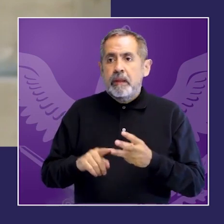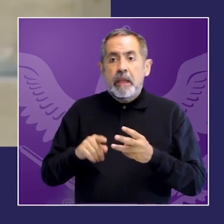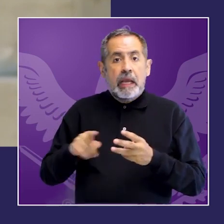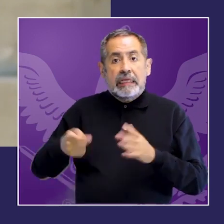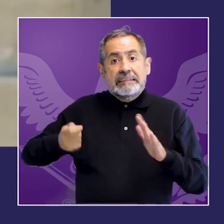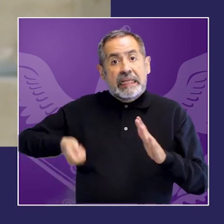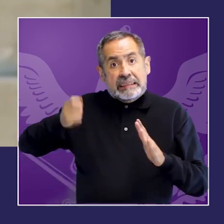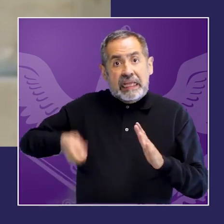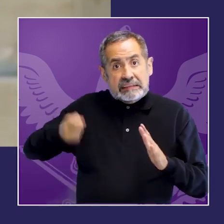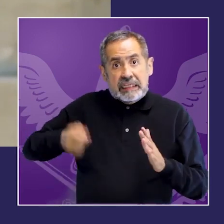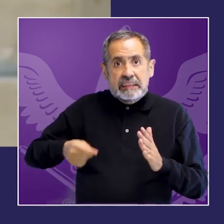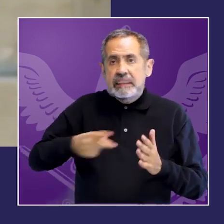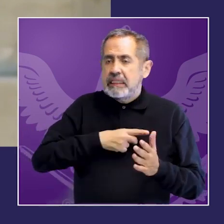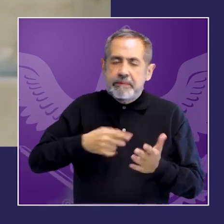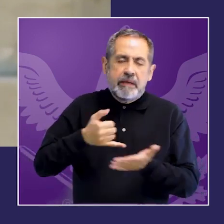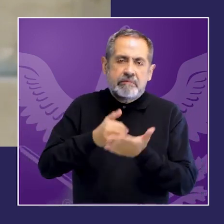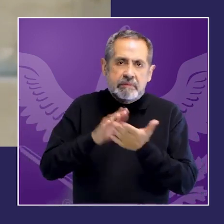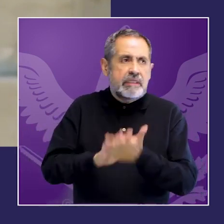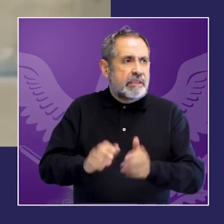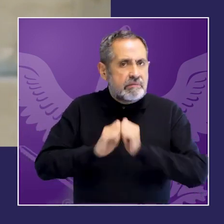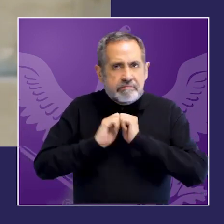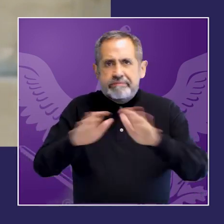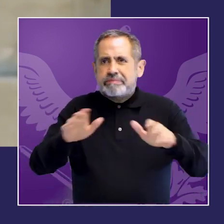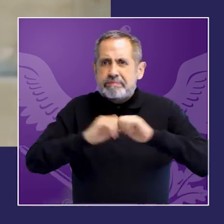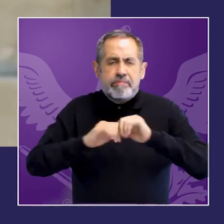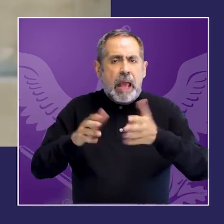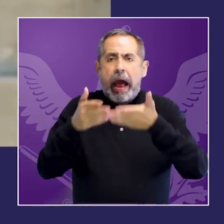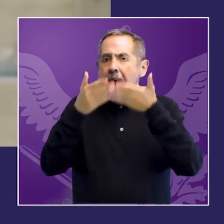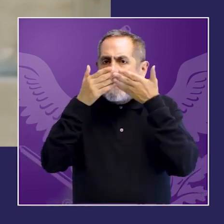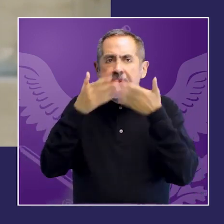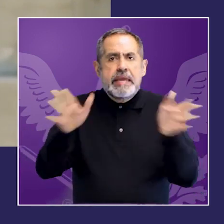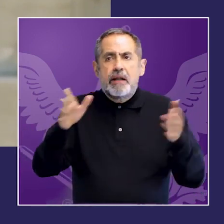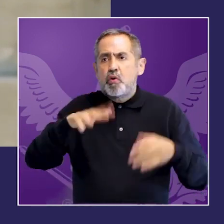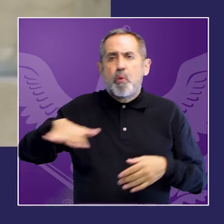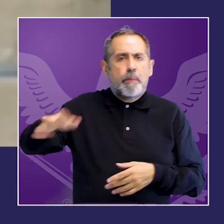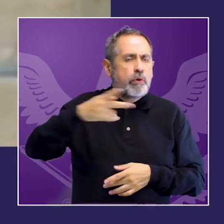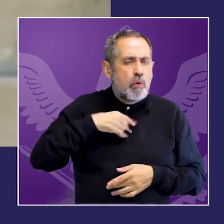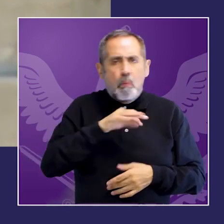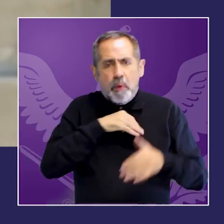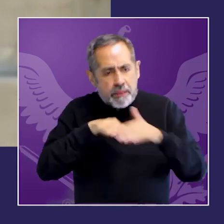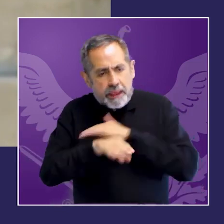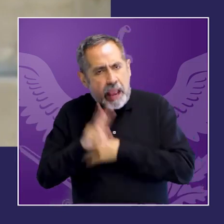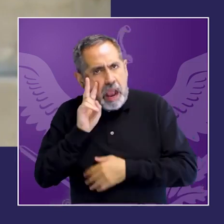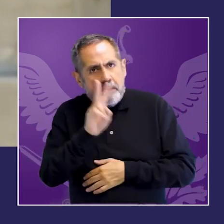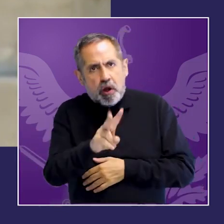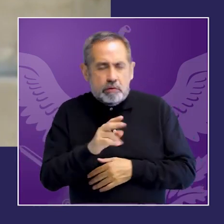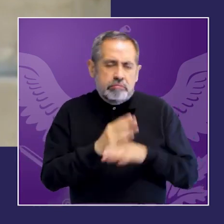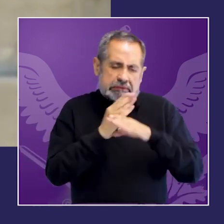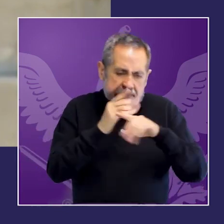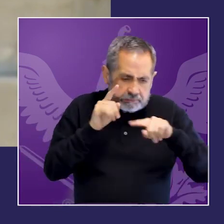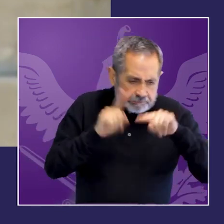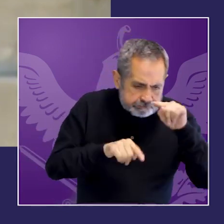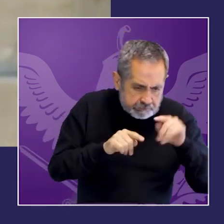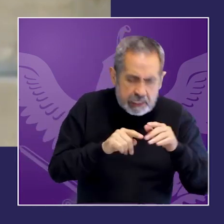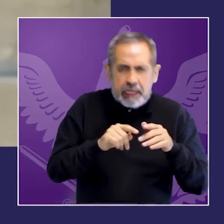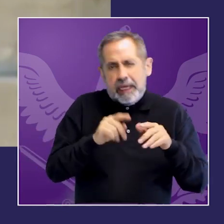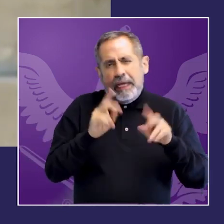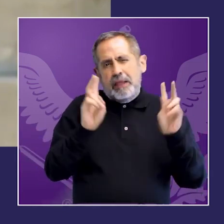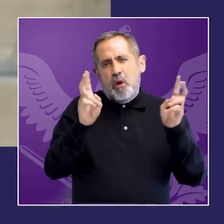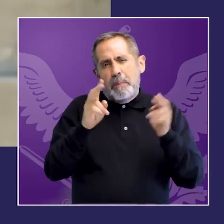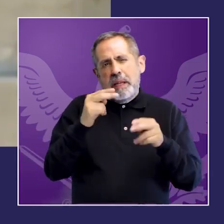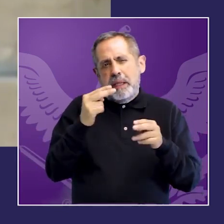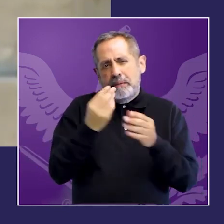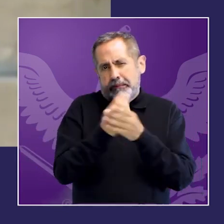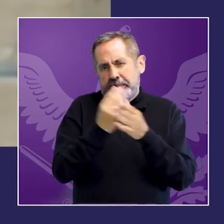confidencialidad de la identidad de las personas involucradas y con resguardo de sus datos personales cuarto